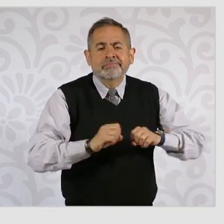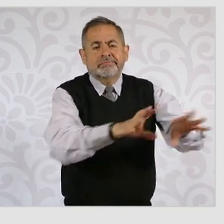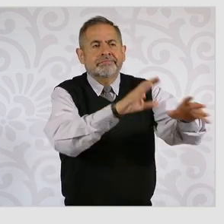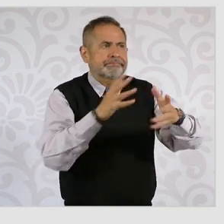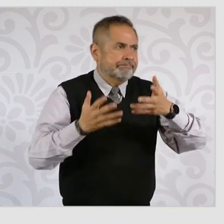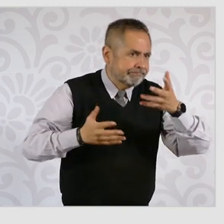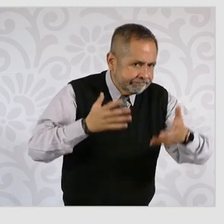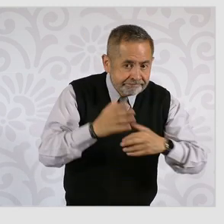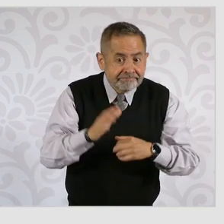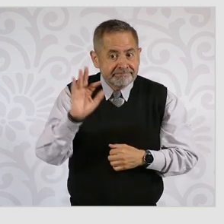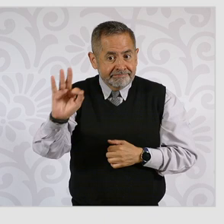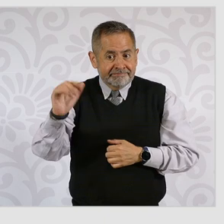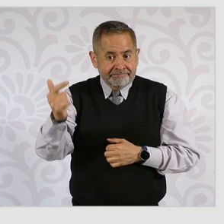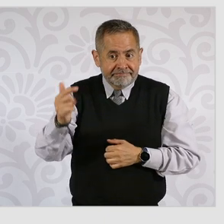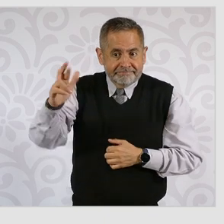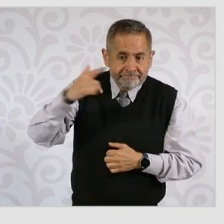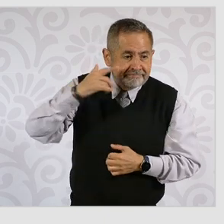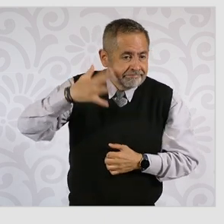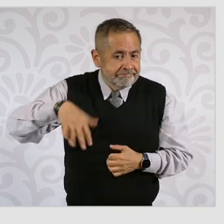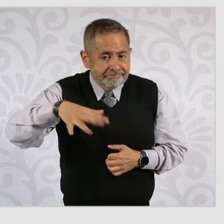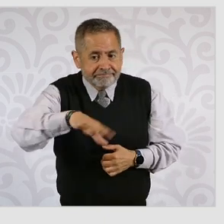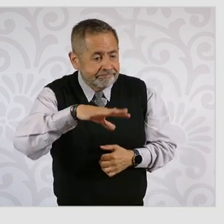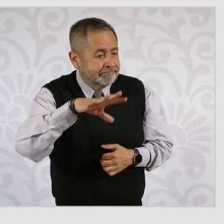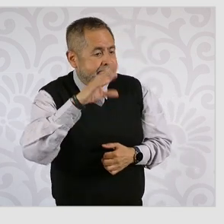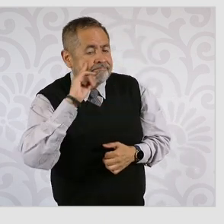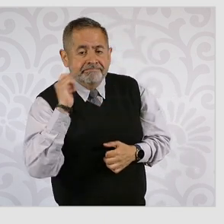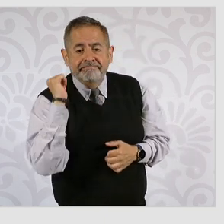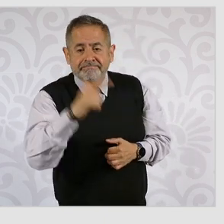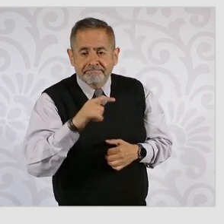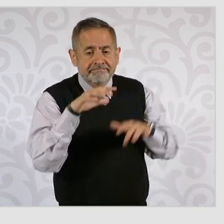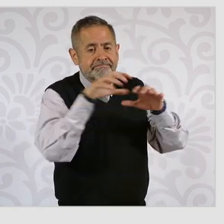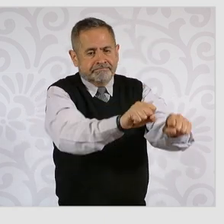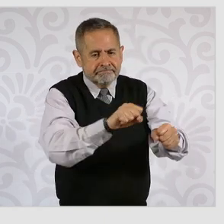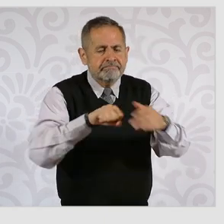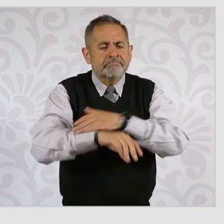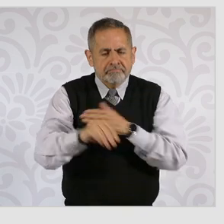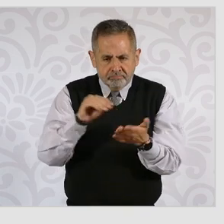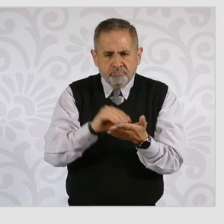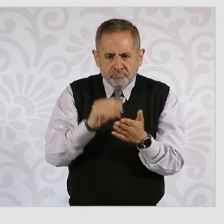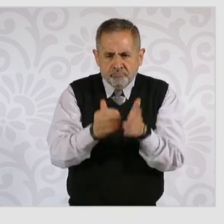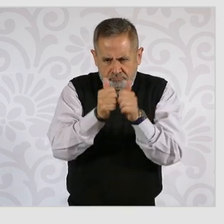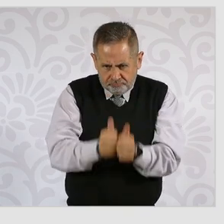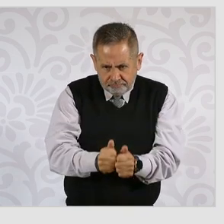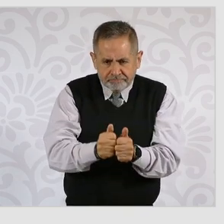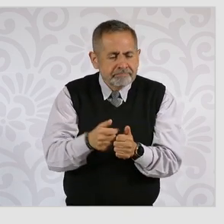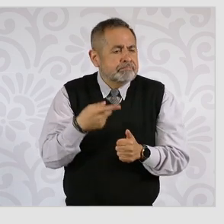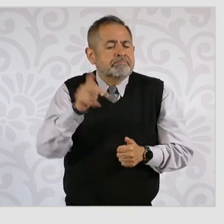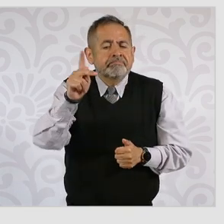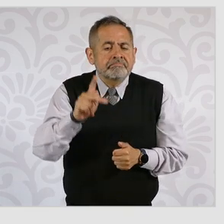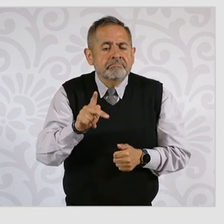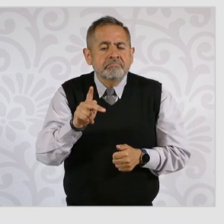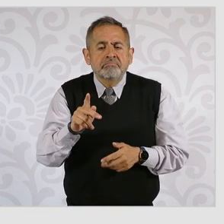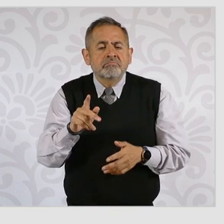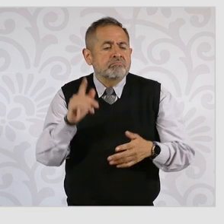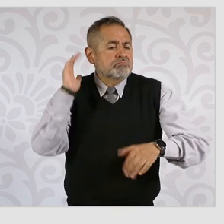otras sanciones, sigue detenido, pero se ve ahí